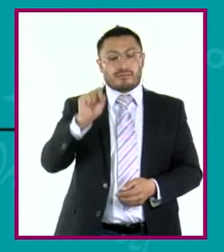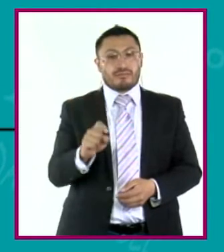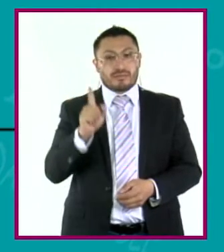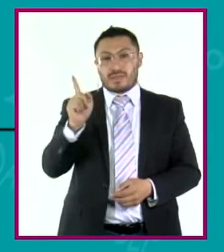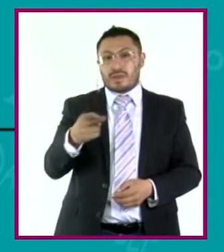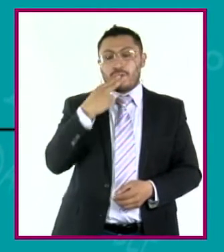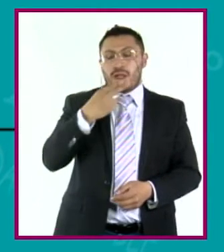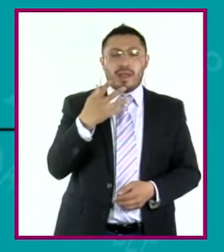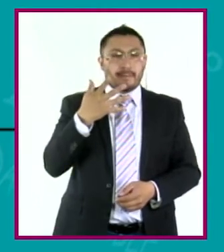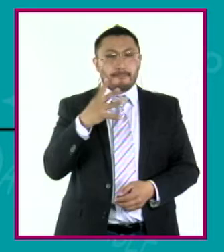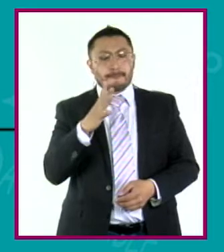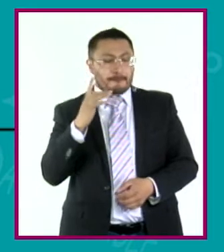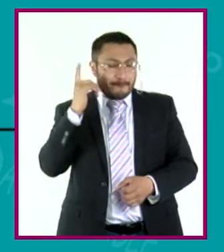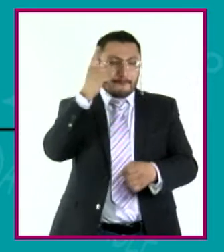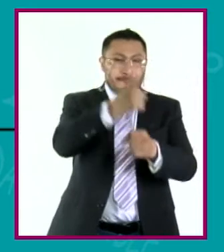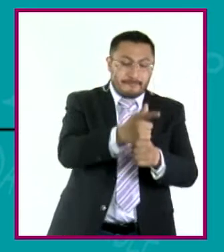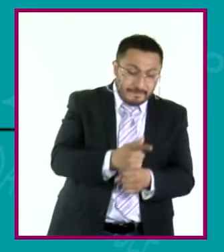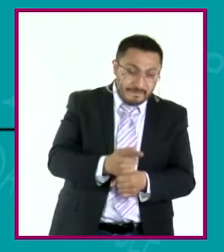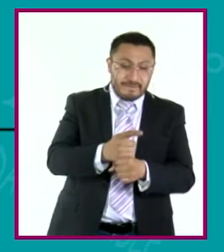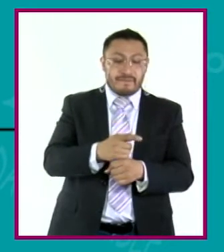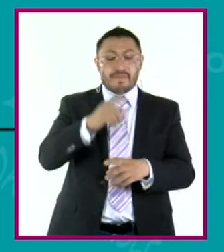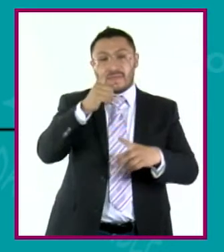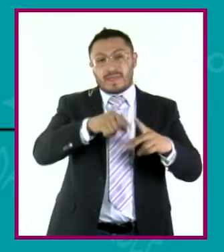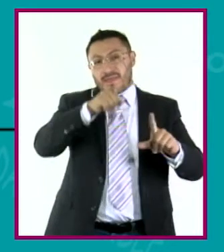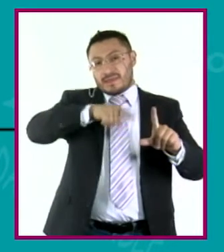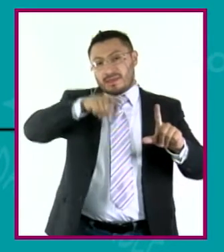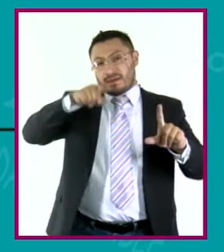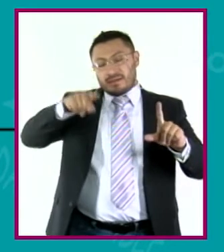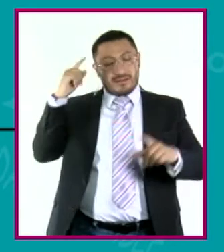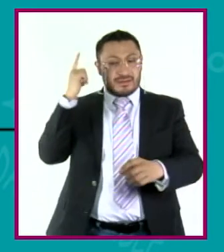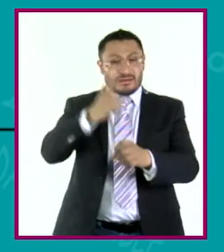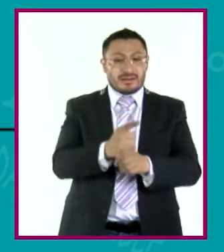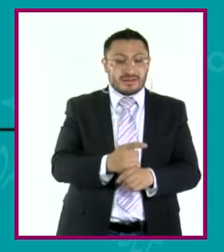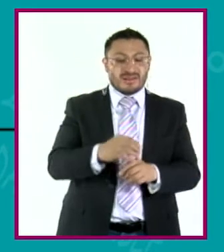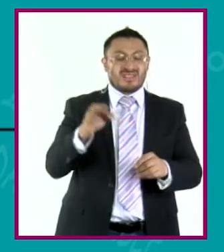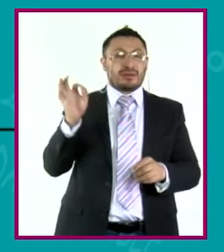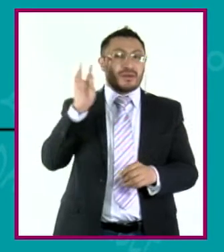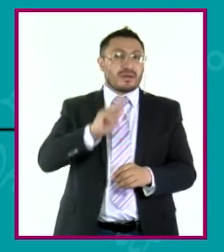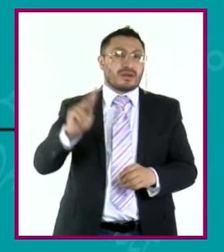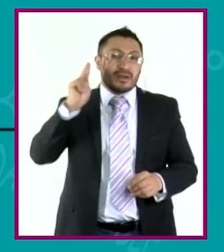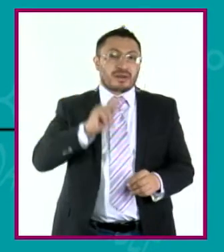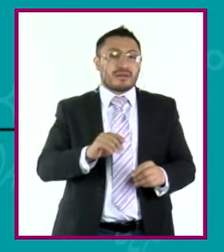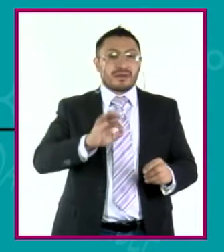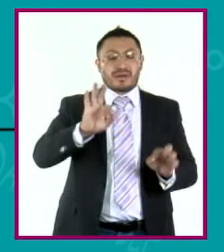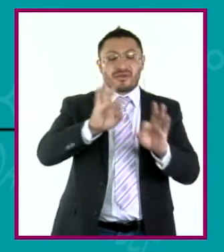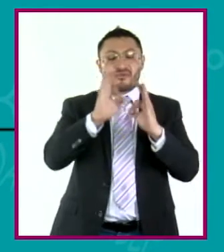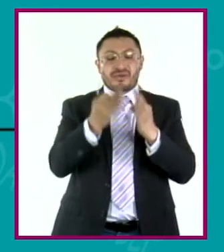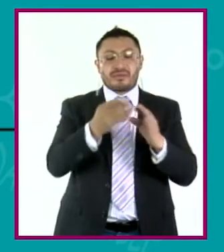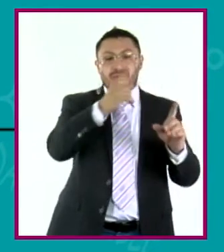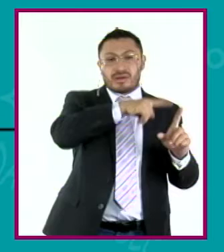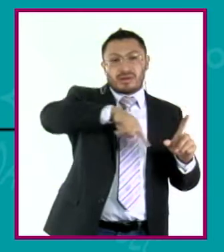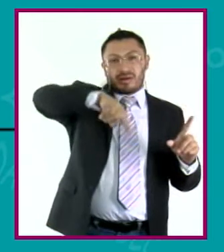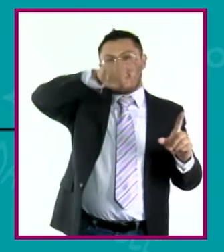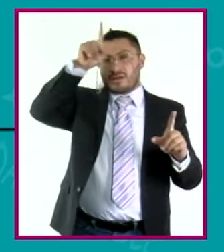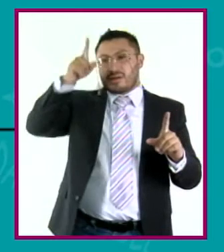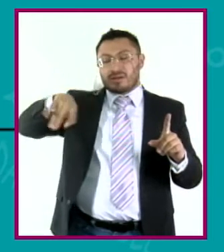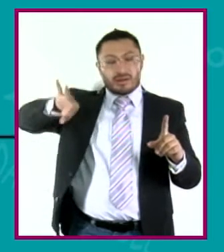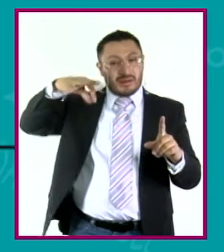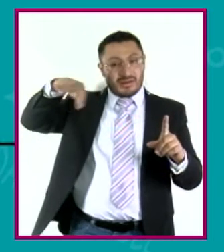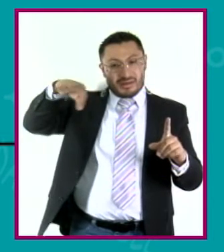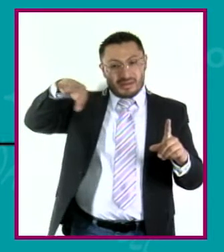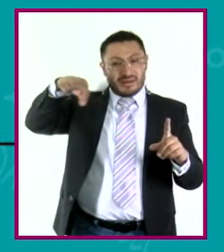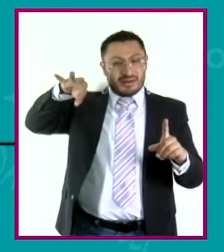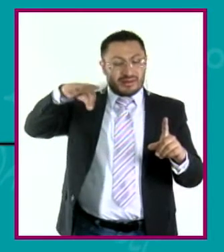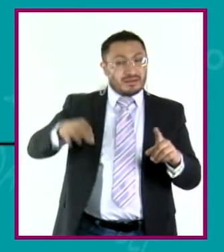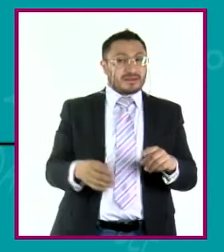método de aproximación estadística encontrando una distribución de probabilidades en forma de campana. Una figura que, a